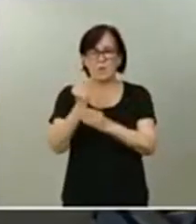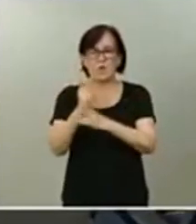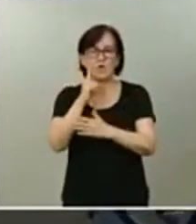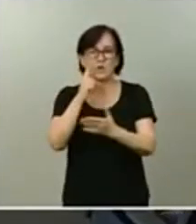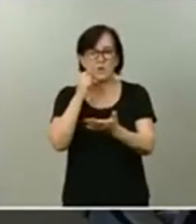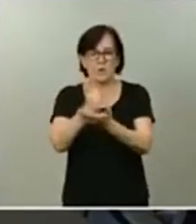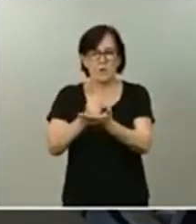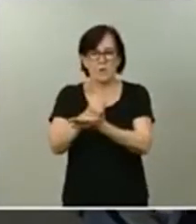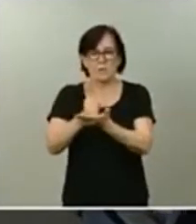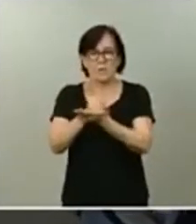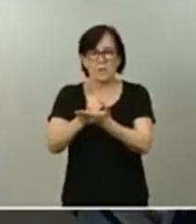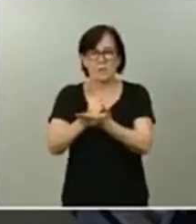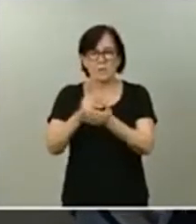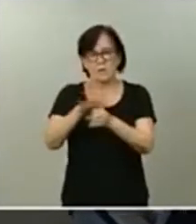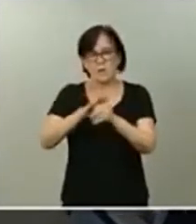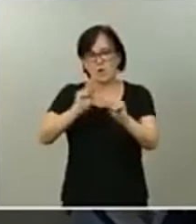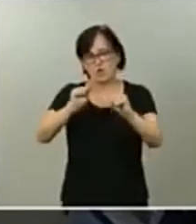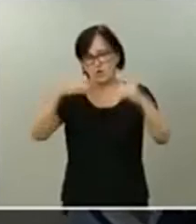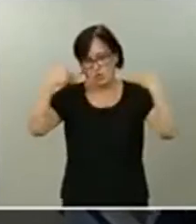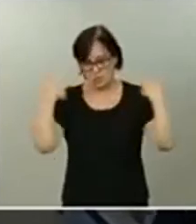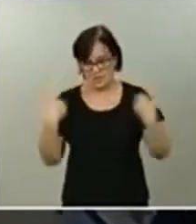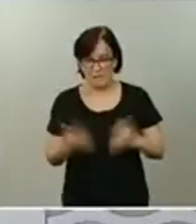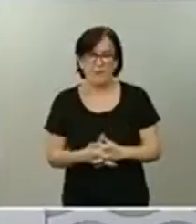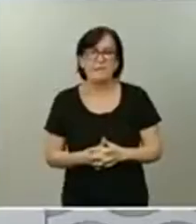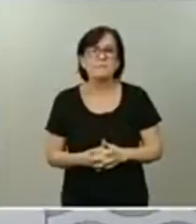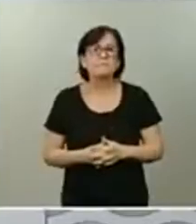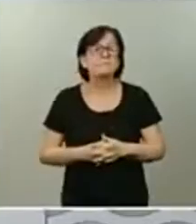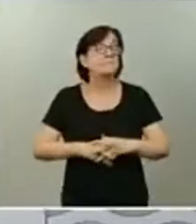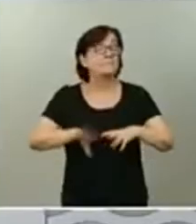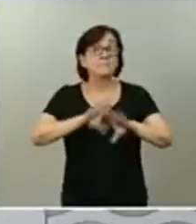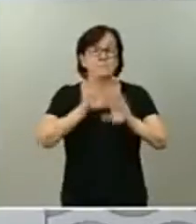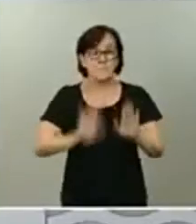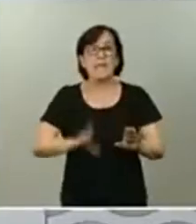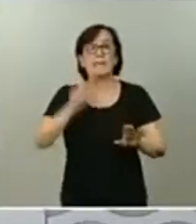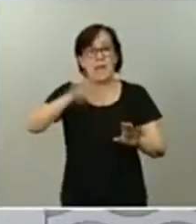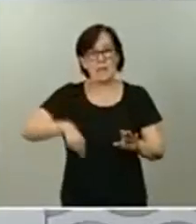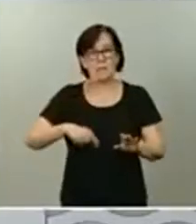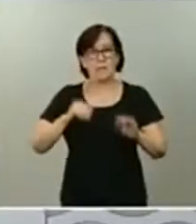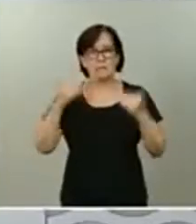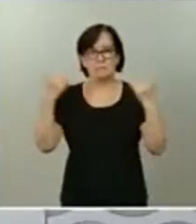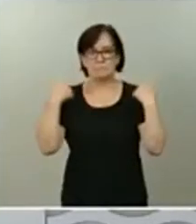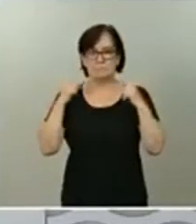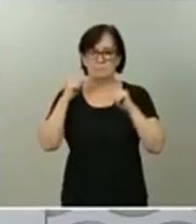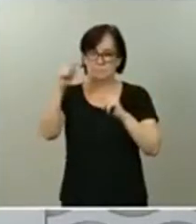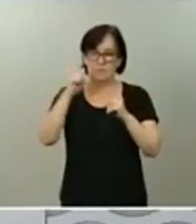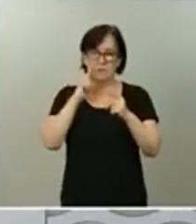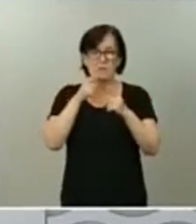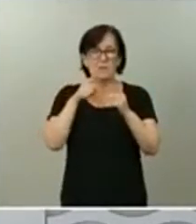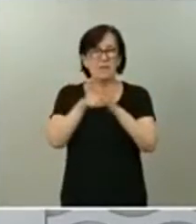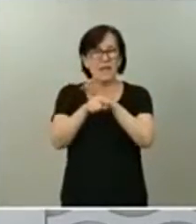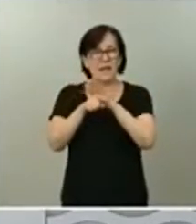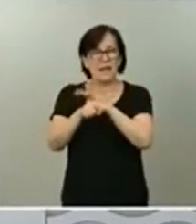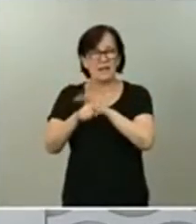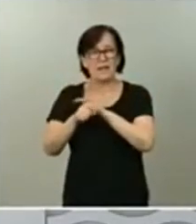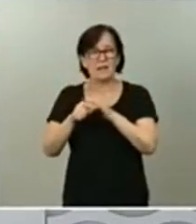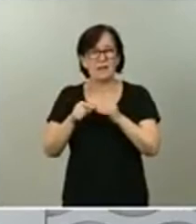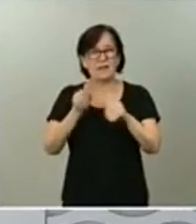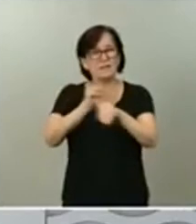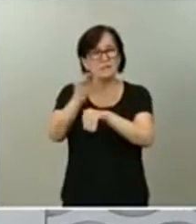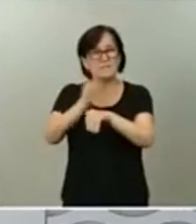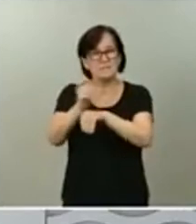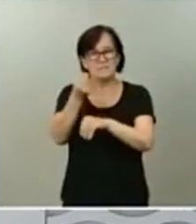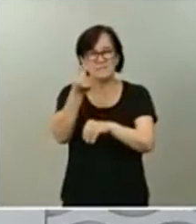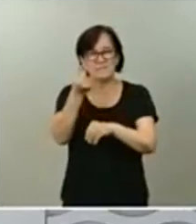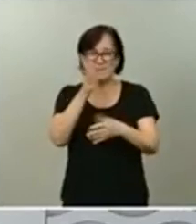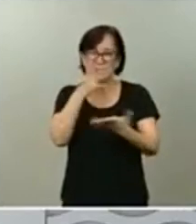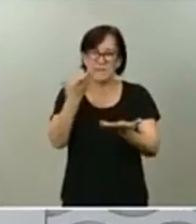ámbito de sus competencias. Por último, se traspasan los medios adscritos a la gestión de las prestaciones sanitarias del seguro